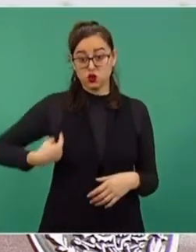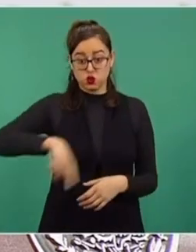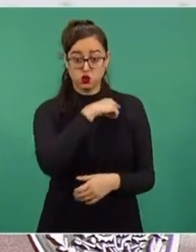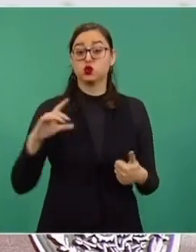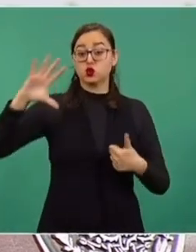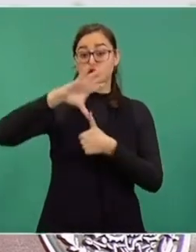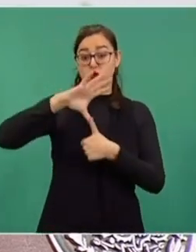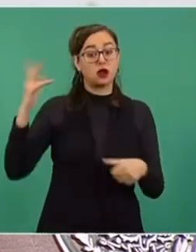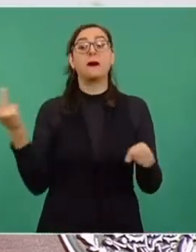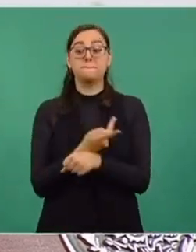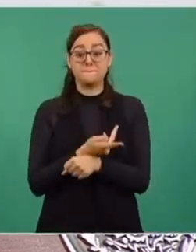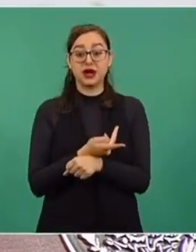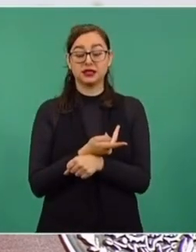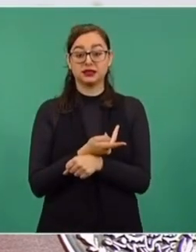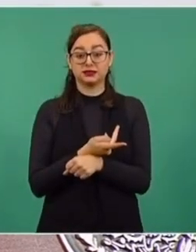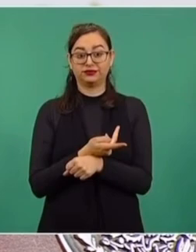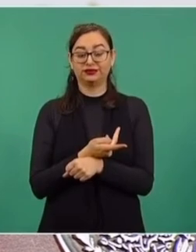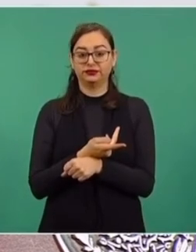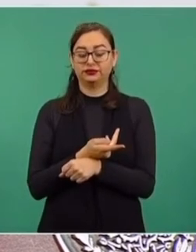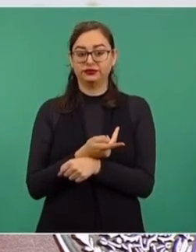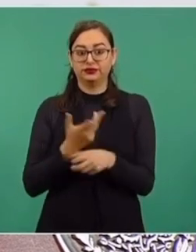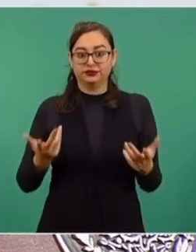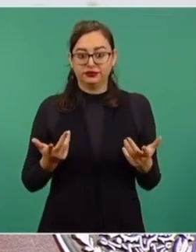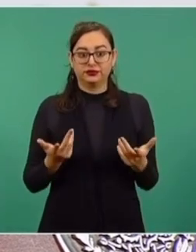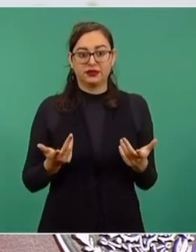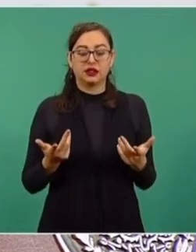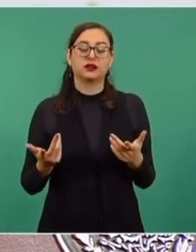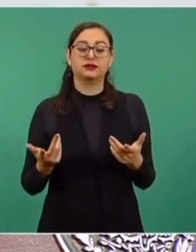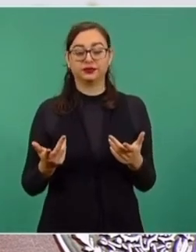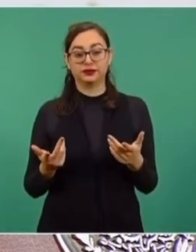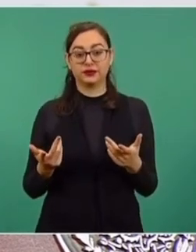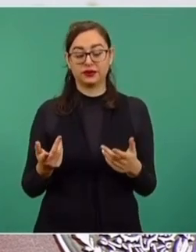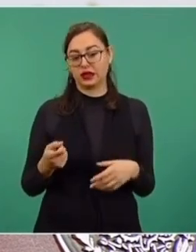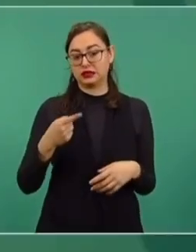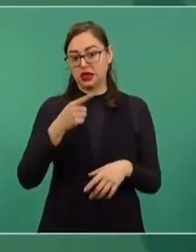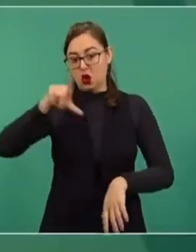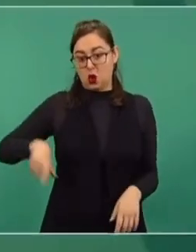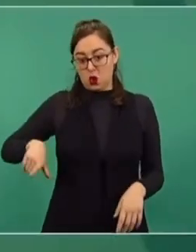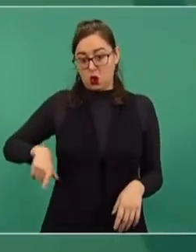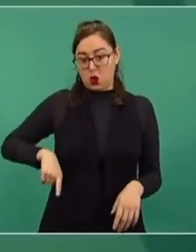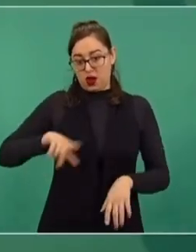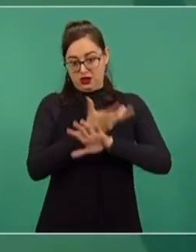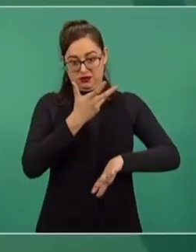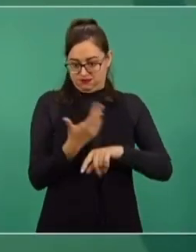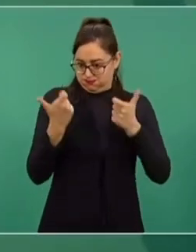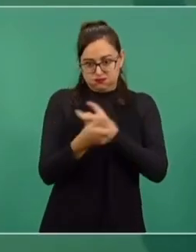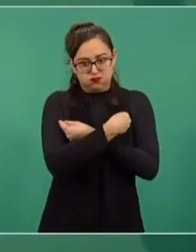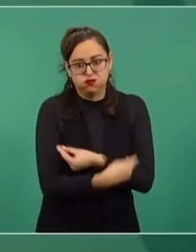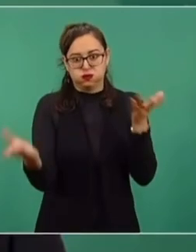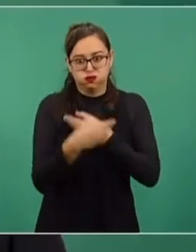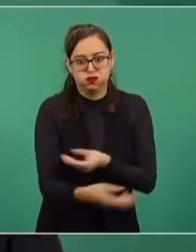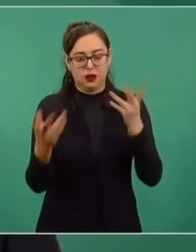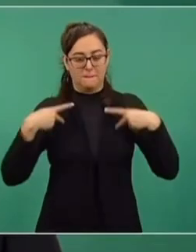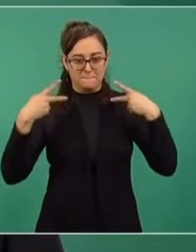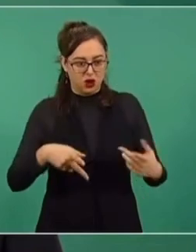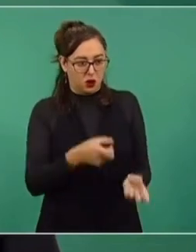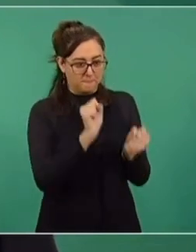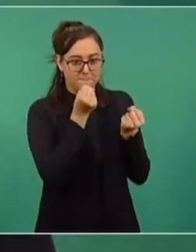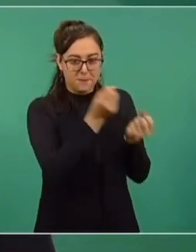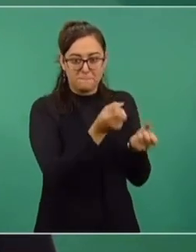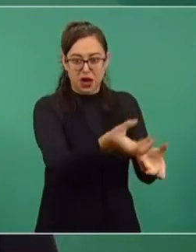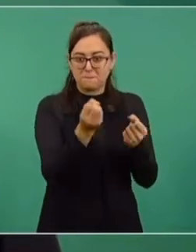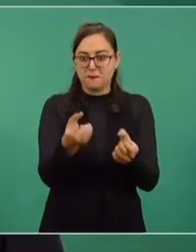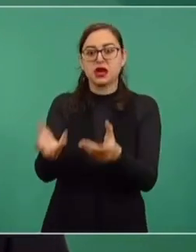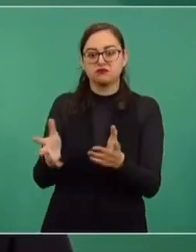la cantidad de dinero que se inyectó en Estados Unidos a su